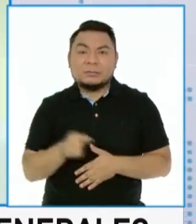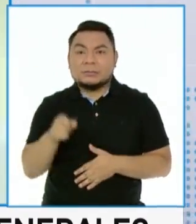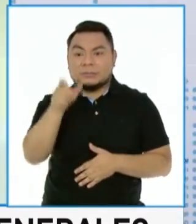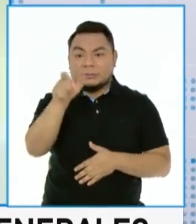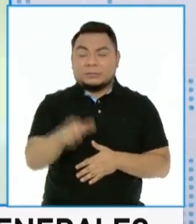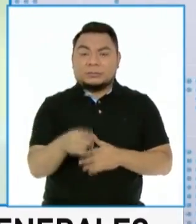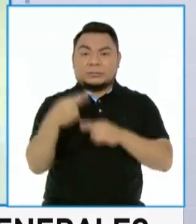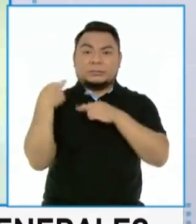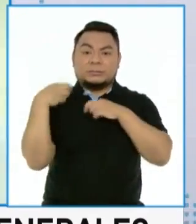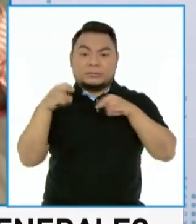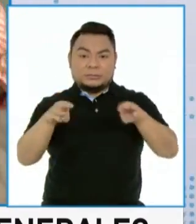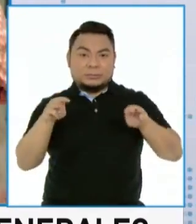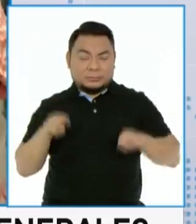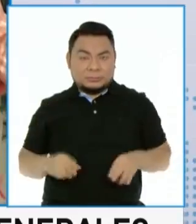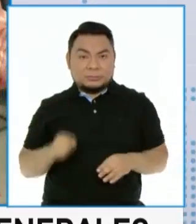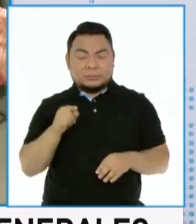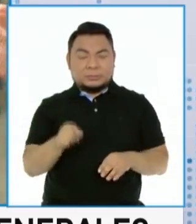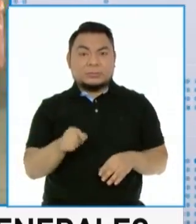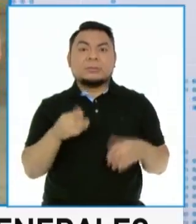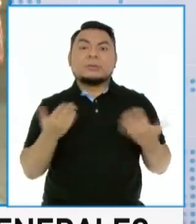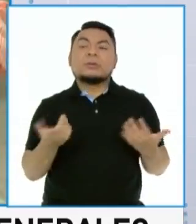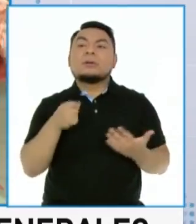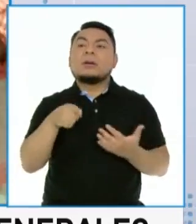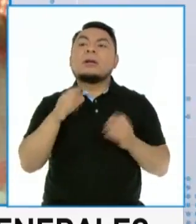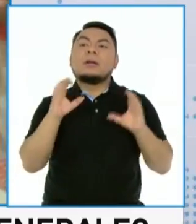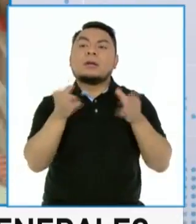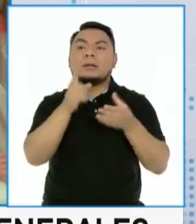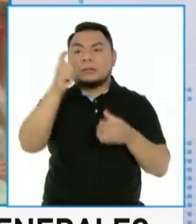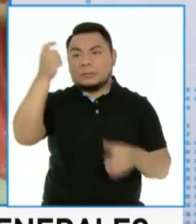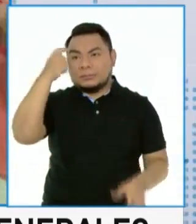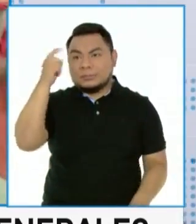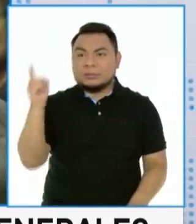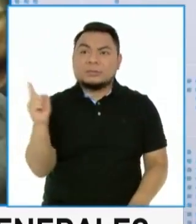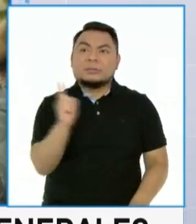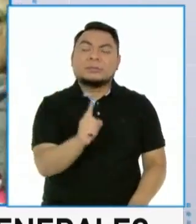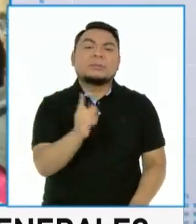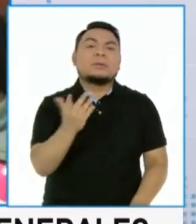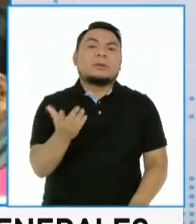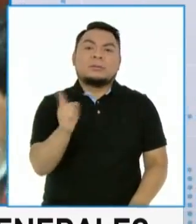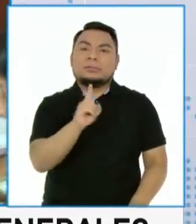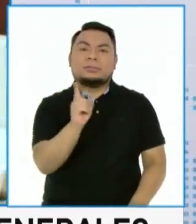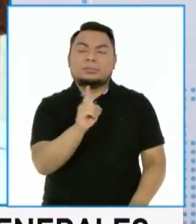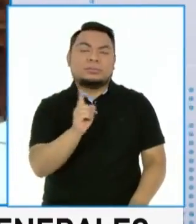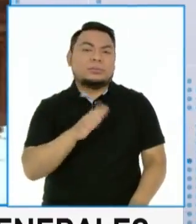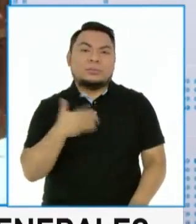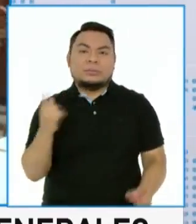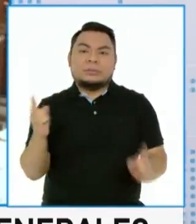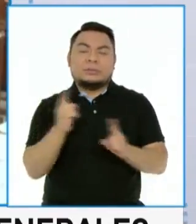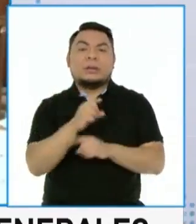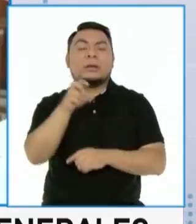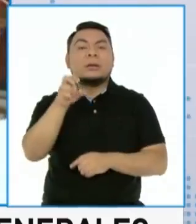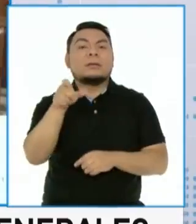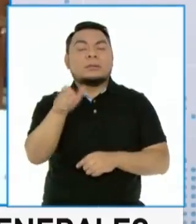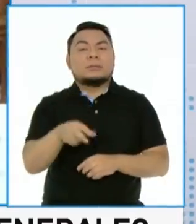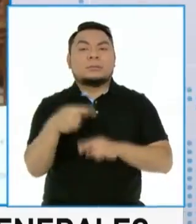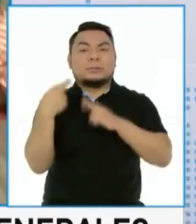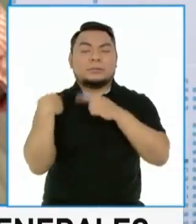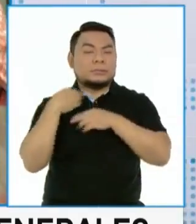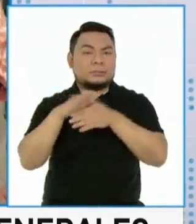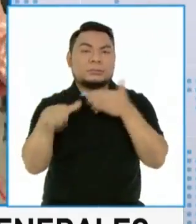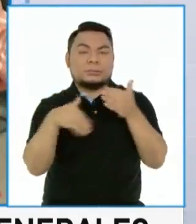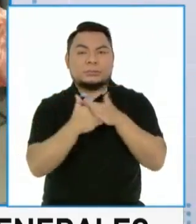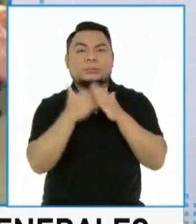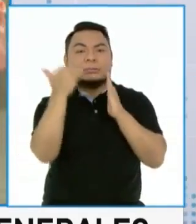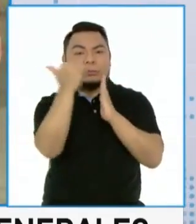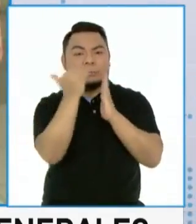miembro de mesa, algún miembro de un partido, ¿no? De alguna dirigencia, no pueden ser miembros de mesa. Entonces, todas esas